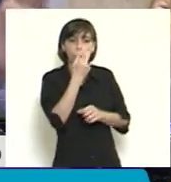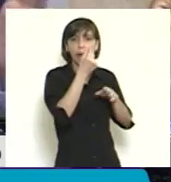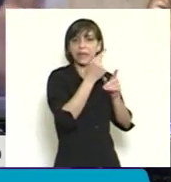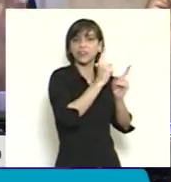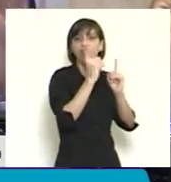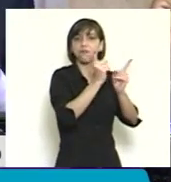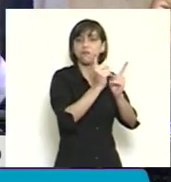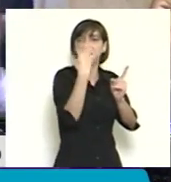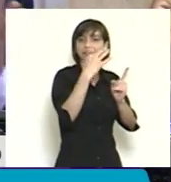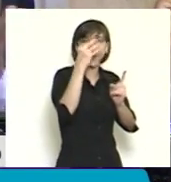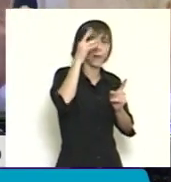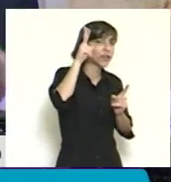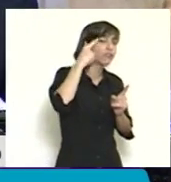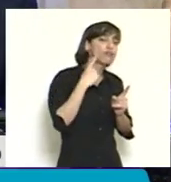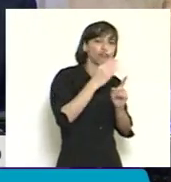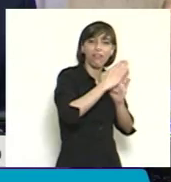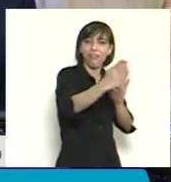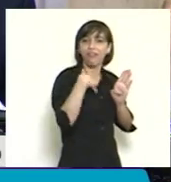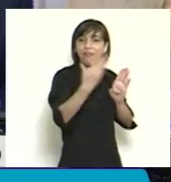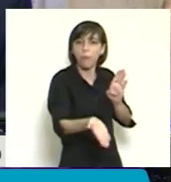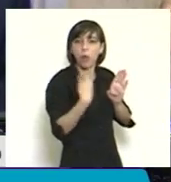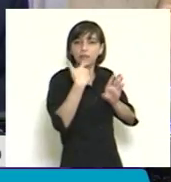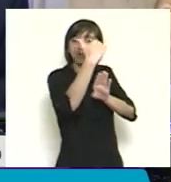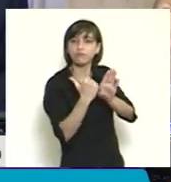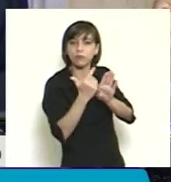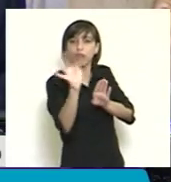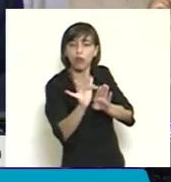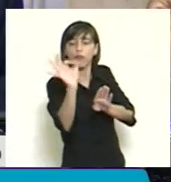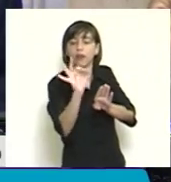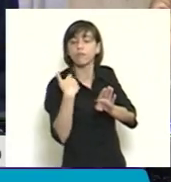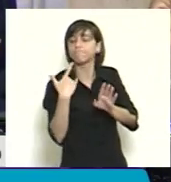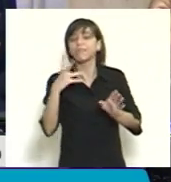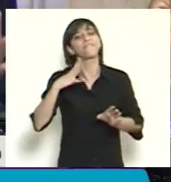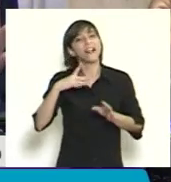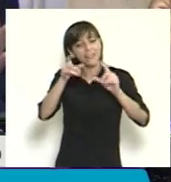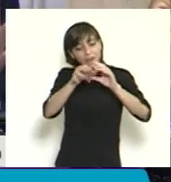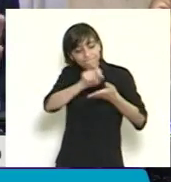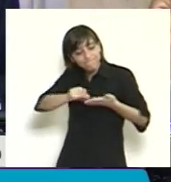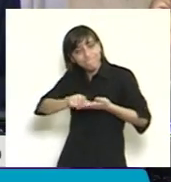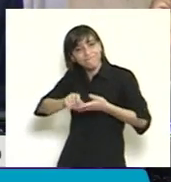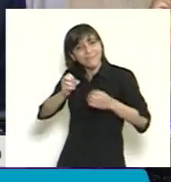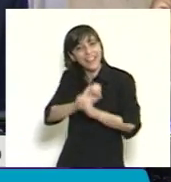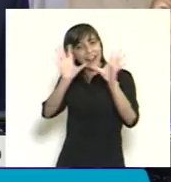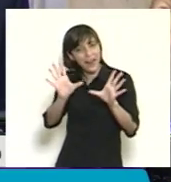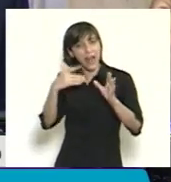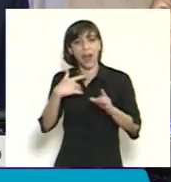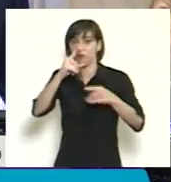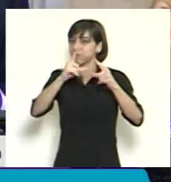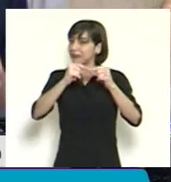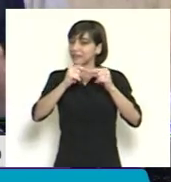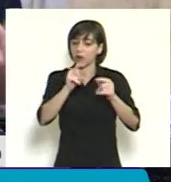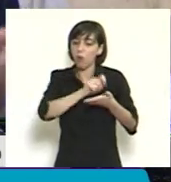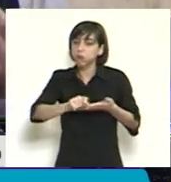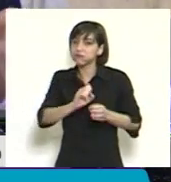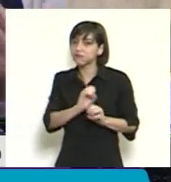si tendríamos que cambiar la redacción, no tengo una redacción exactamente clara, pero la verdad que sugeriríamos eliminar este artículo, ya que nos